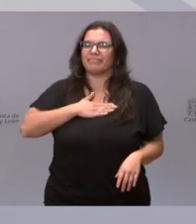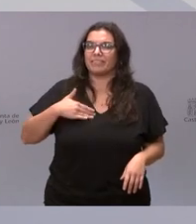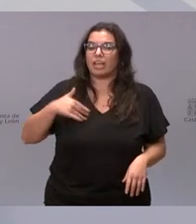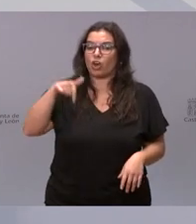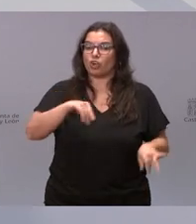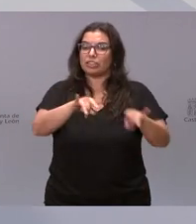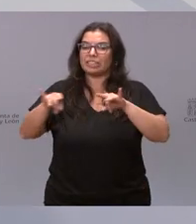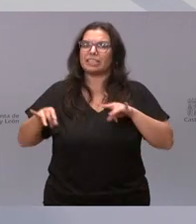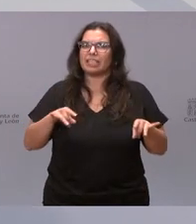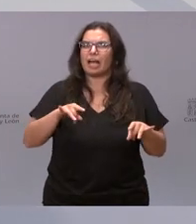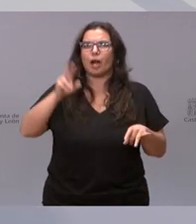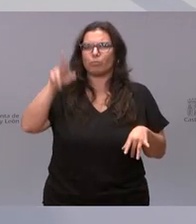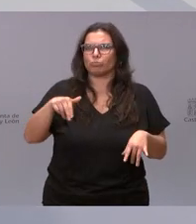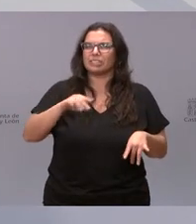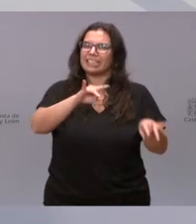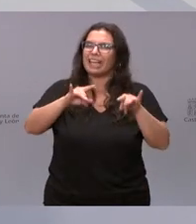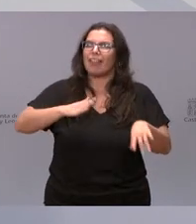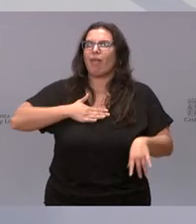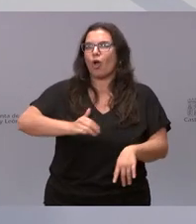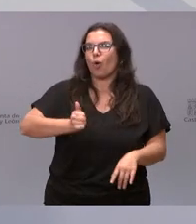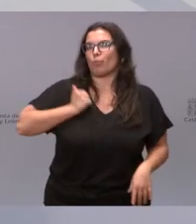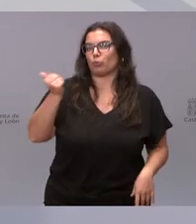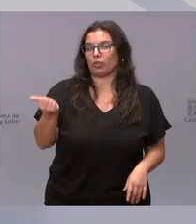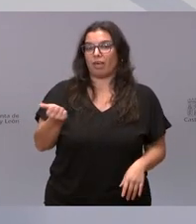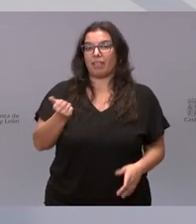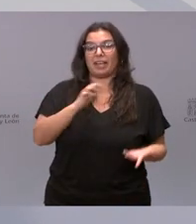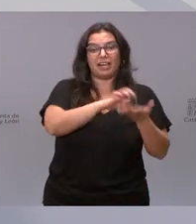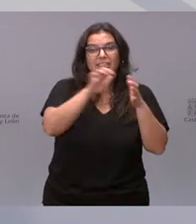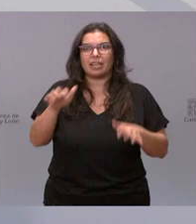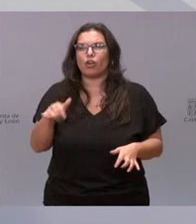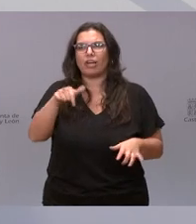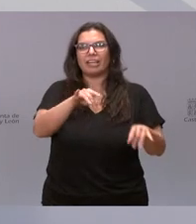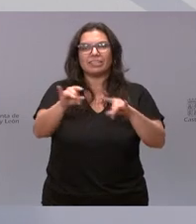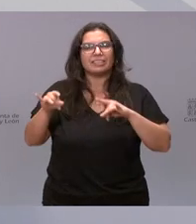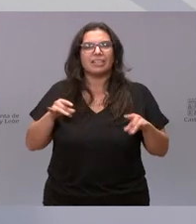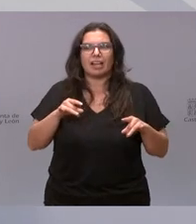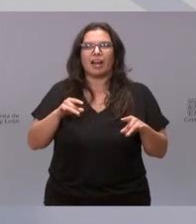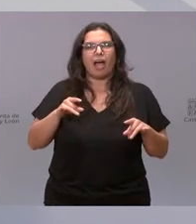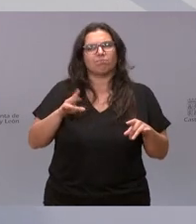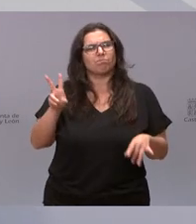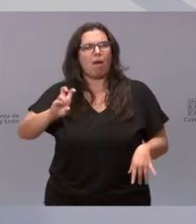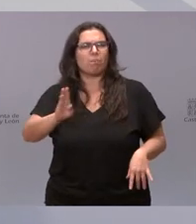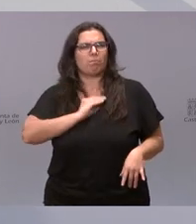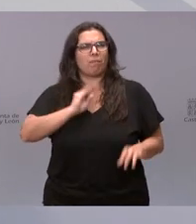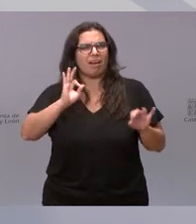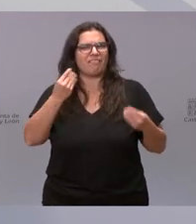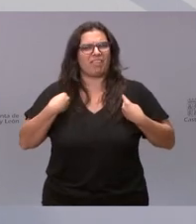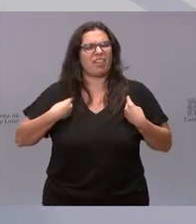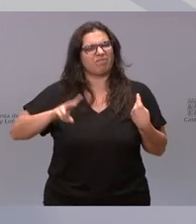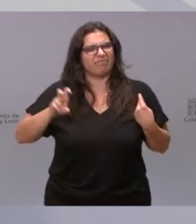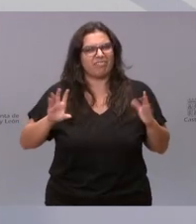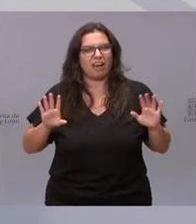tierra es una tierra de oportunidades, en que Castilla y León es una tierra en la que merece la pena vivir y, desde luego,